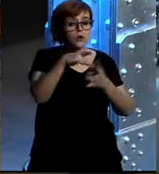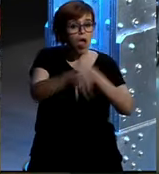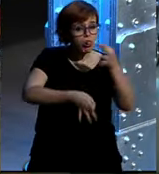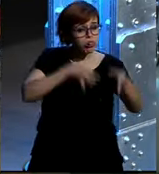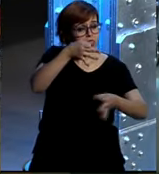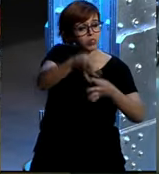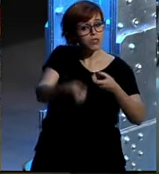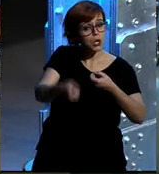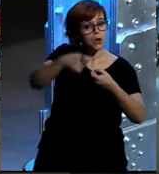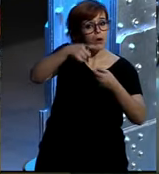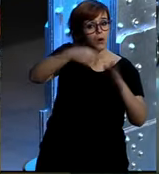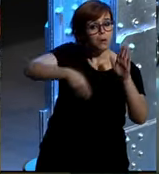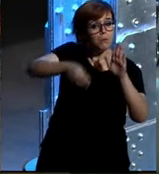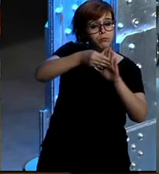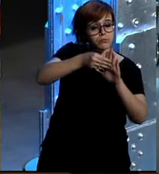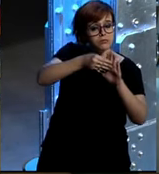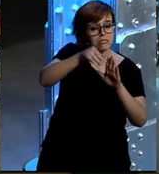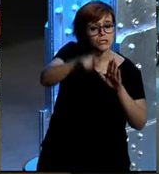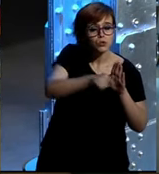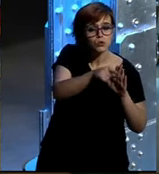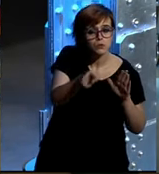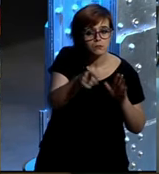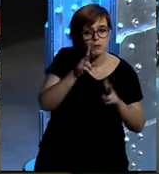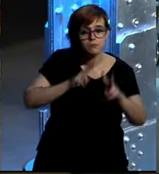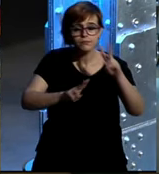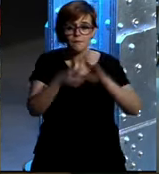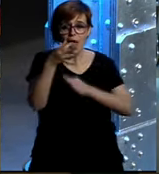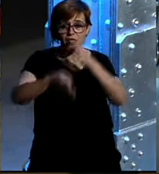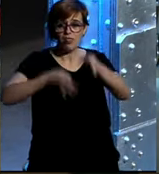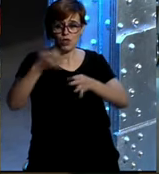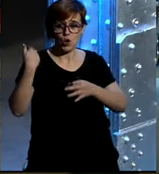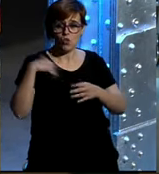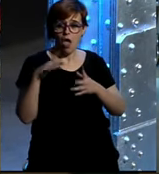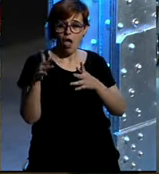el ciclo está programado y no sé si eso eso